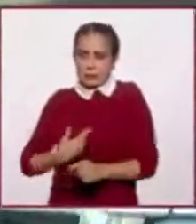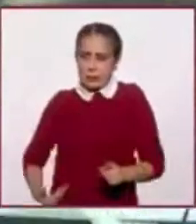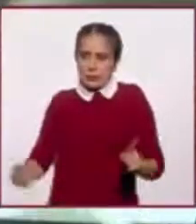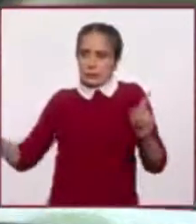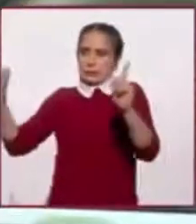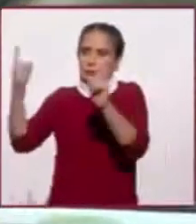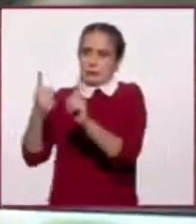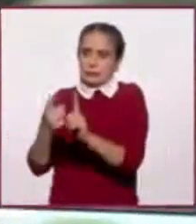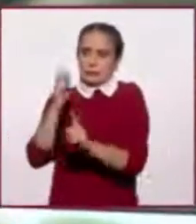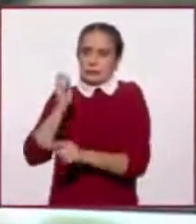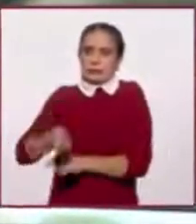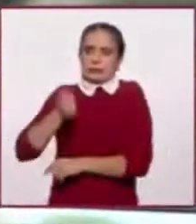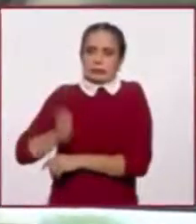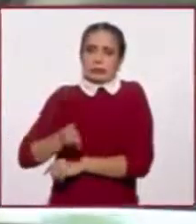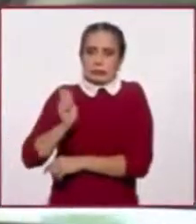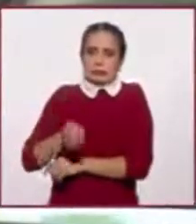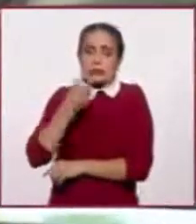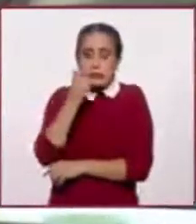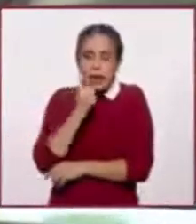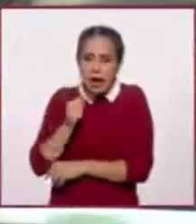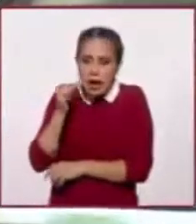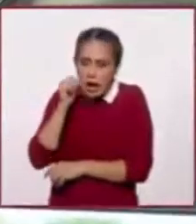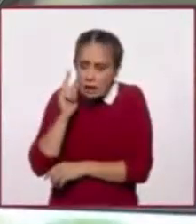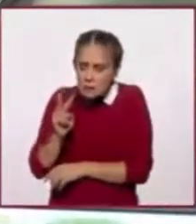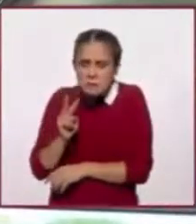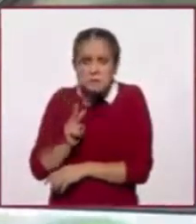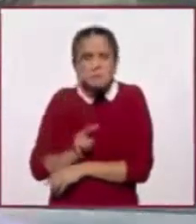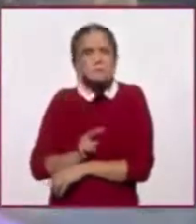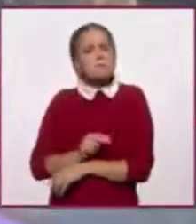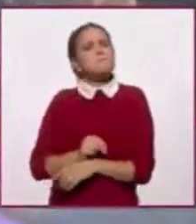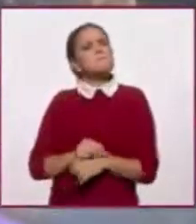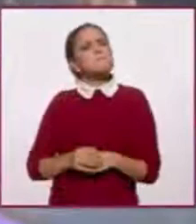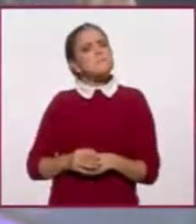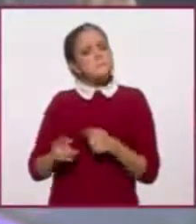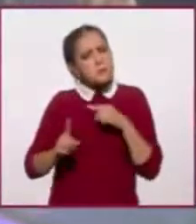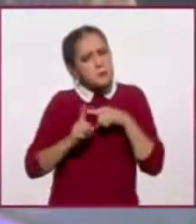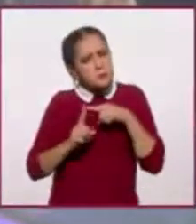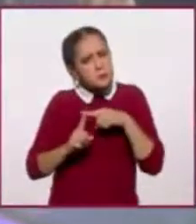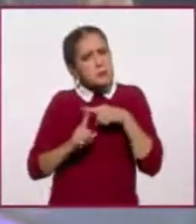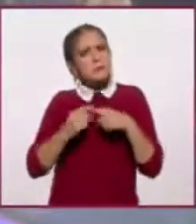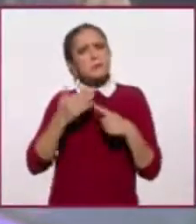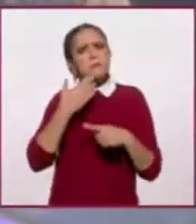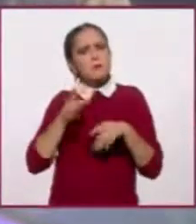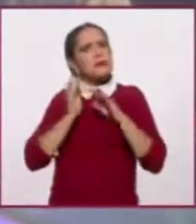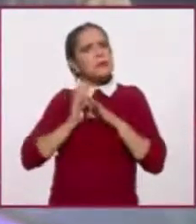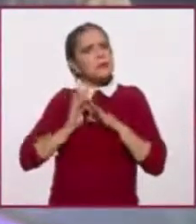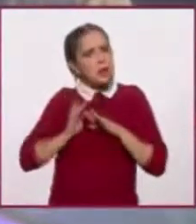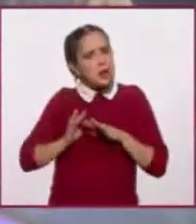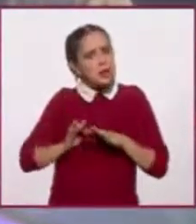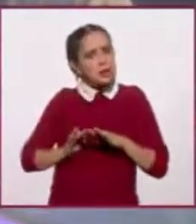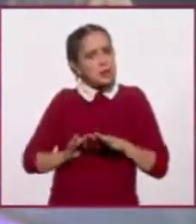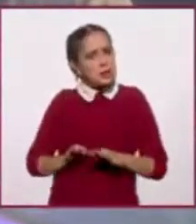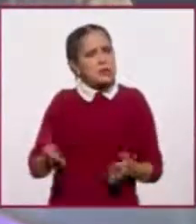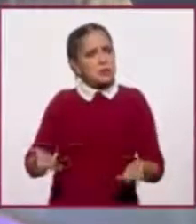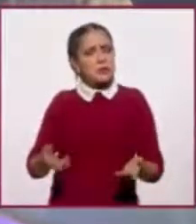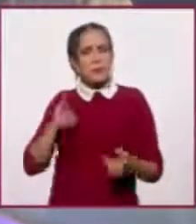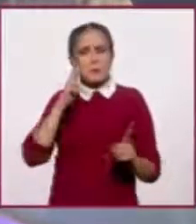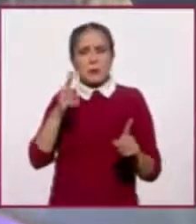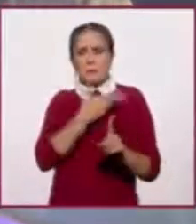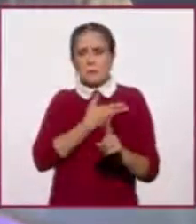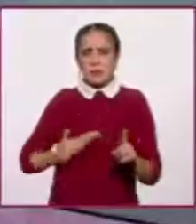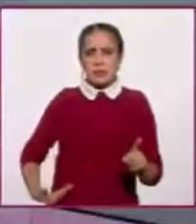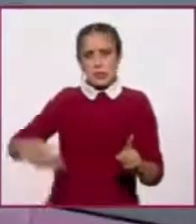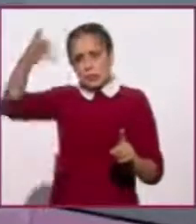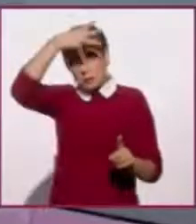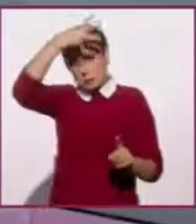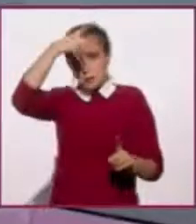el saldo, pues, hasta ahora, se inclina más hacia un tema positivo, vamos a ver cómo dices, pues, el presidente Tromecín